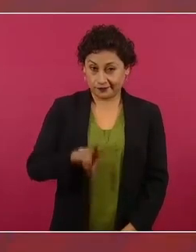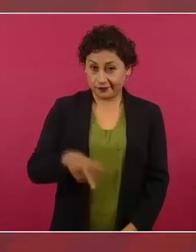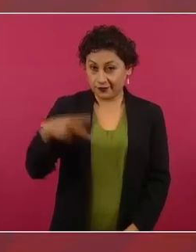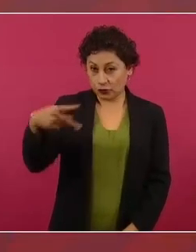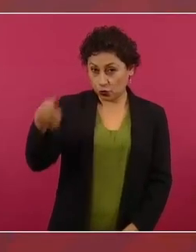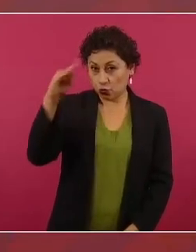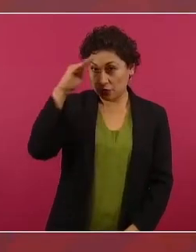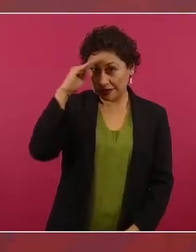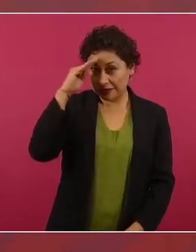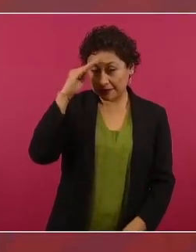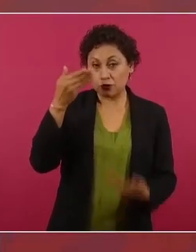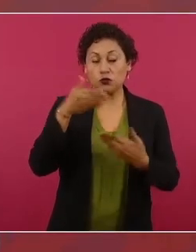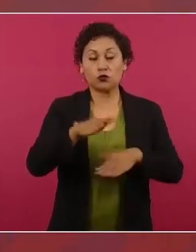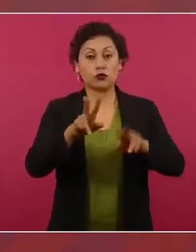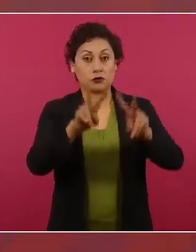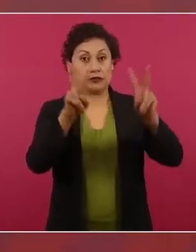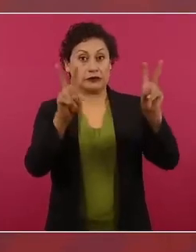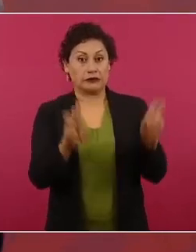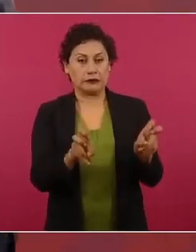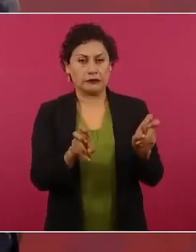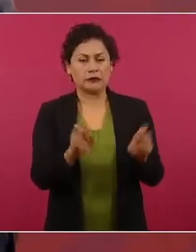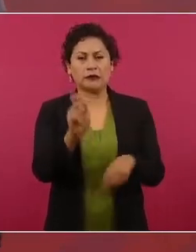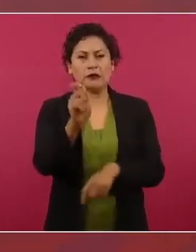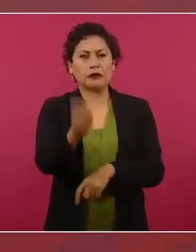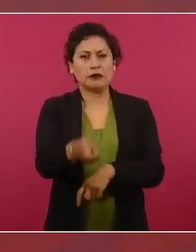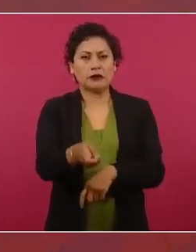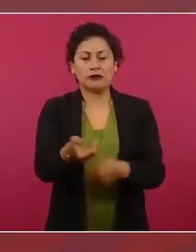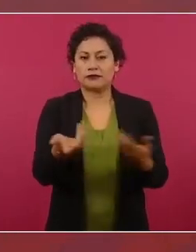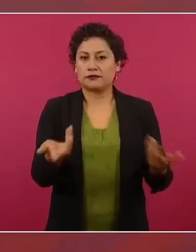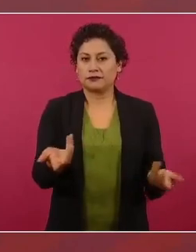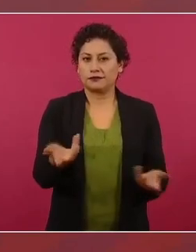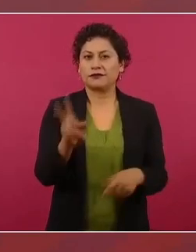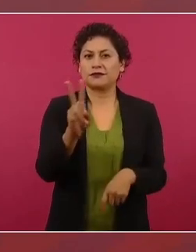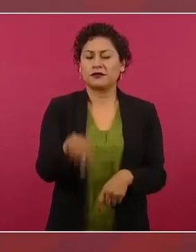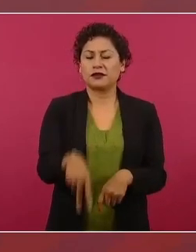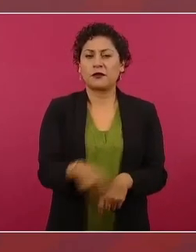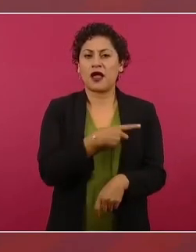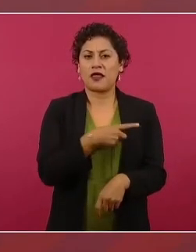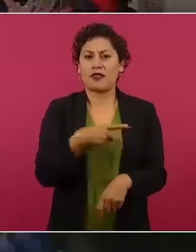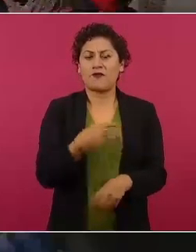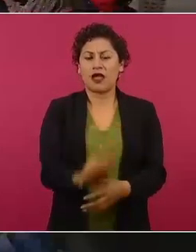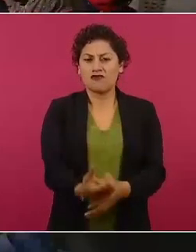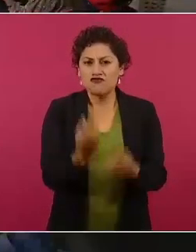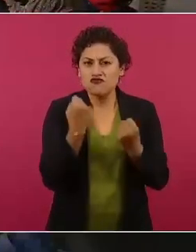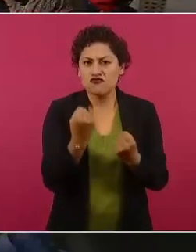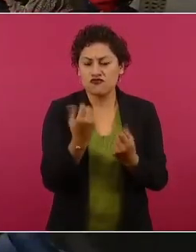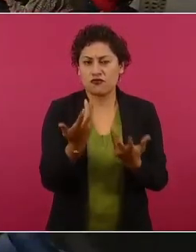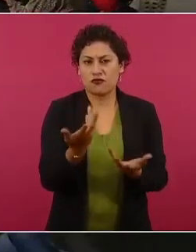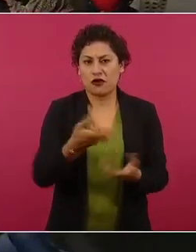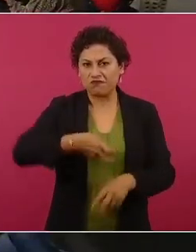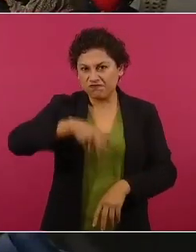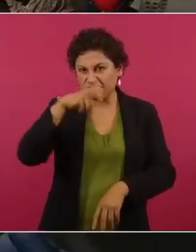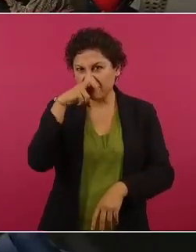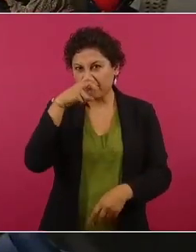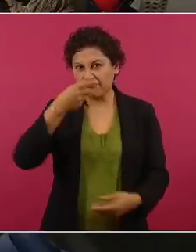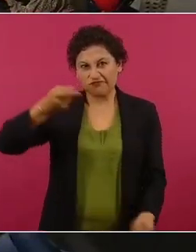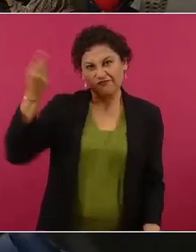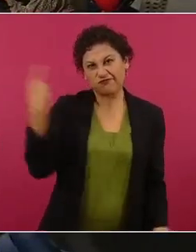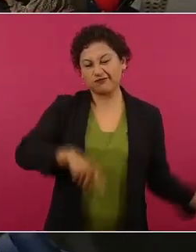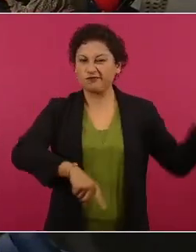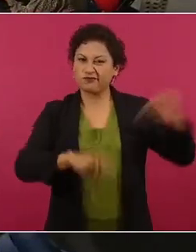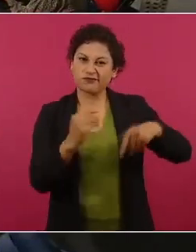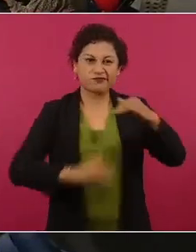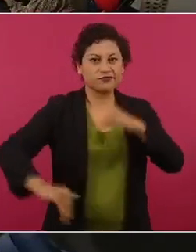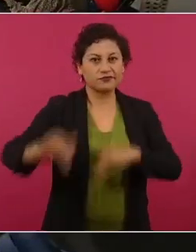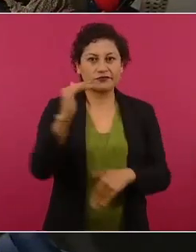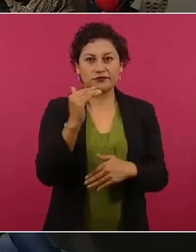materia tiene que ver con la mano dura, con el autoritarismo.